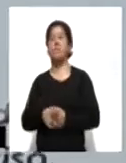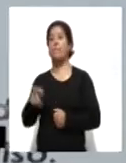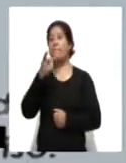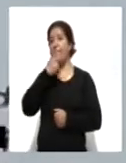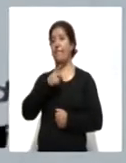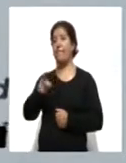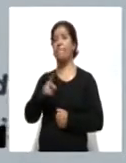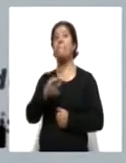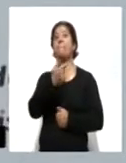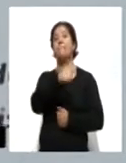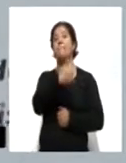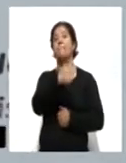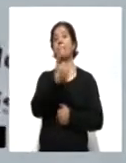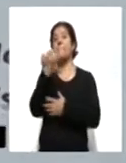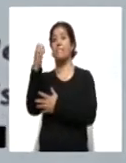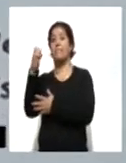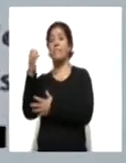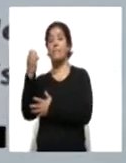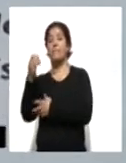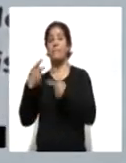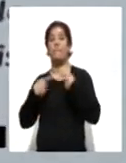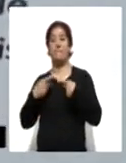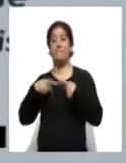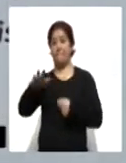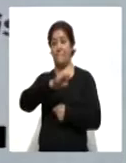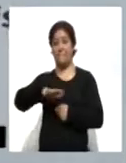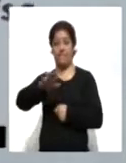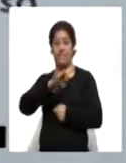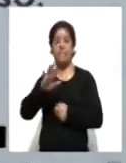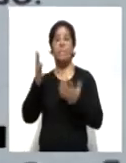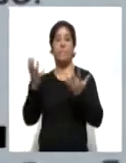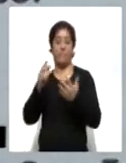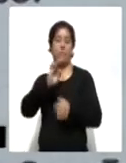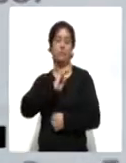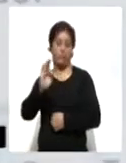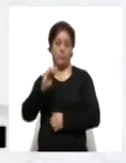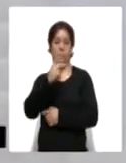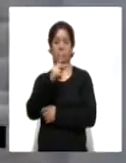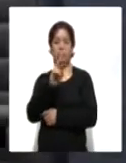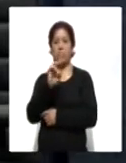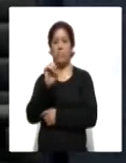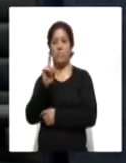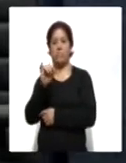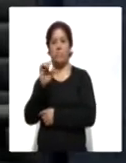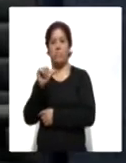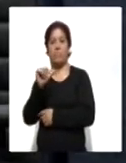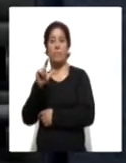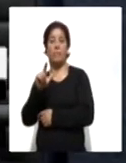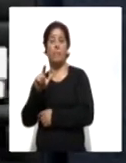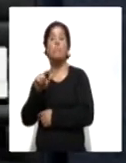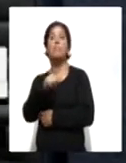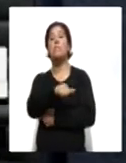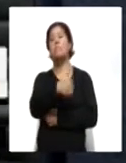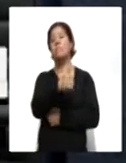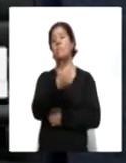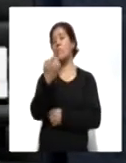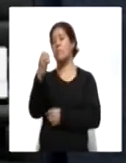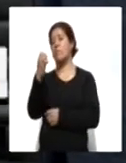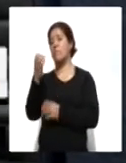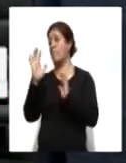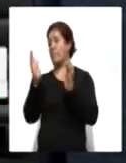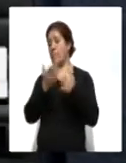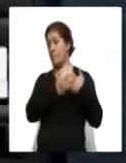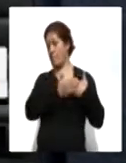que a partir del 11 de enero los ciudadanos podrán realizar pago del impuesto predial. El cobro de impuesto predial